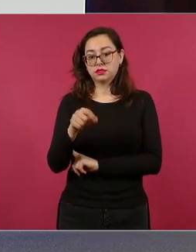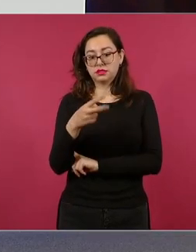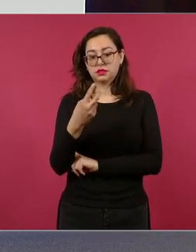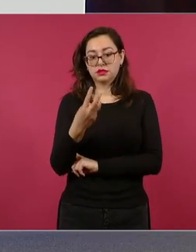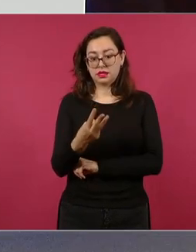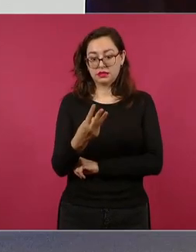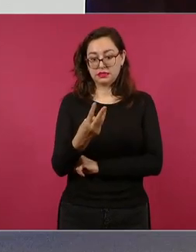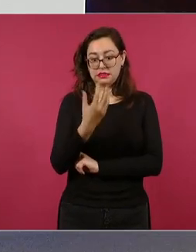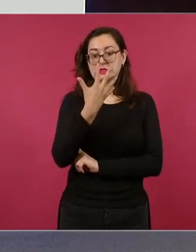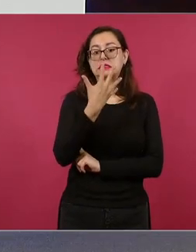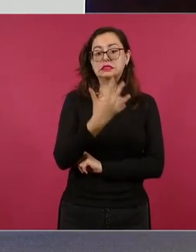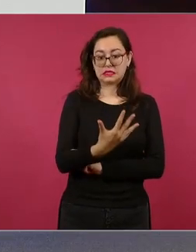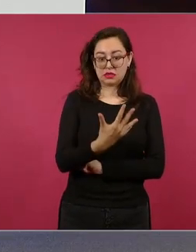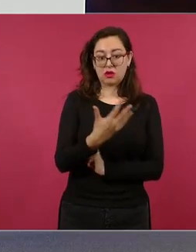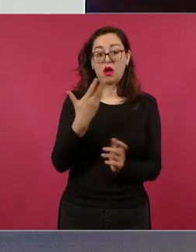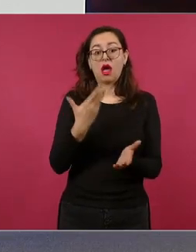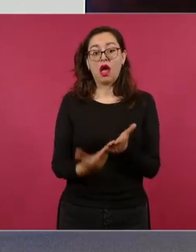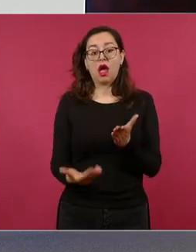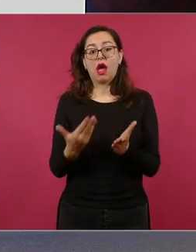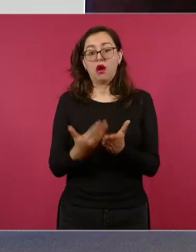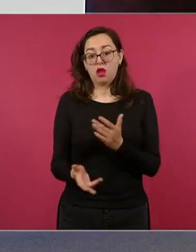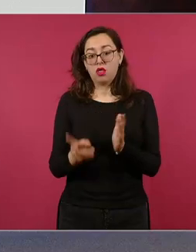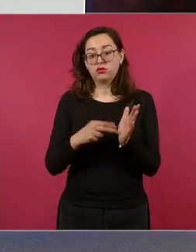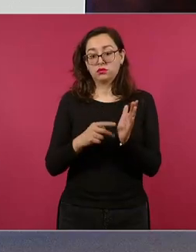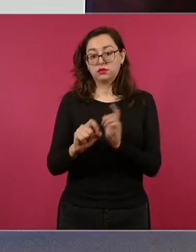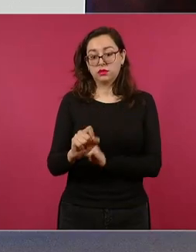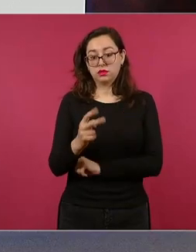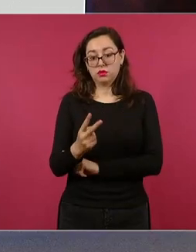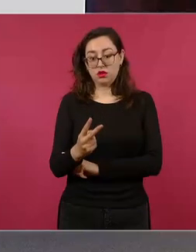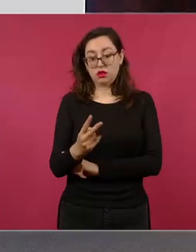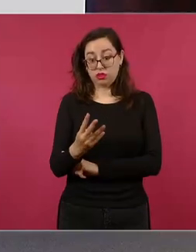caso en el año 2024 suman dos casos.